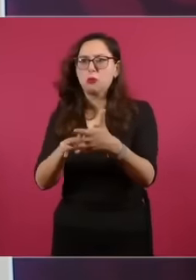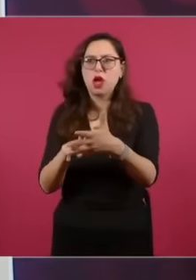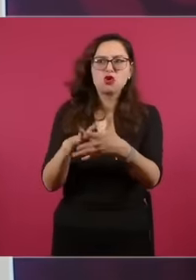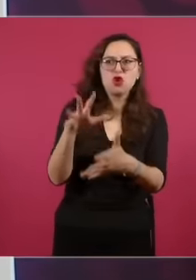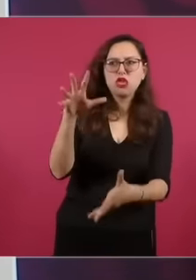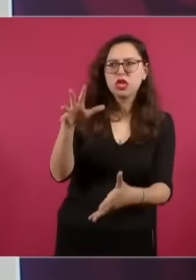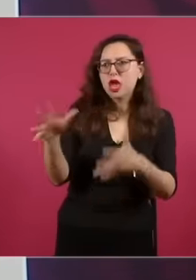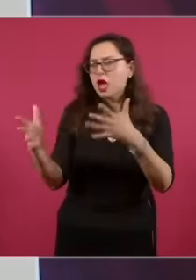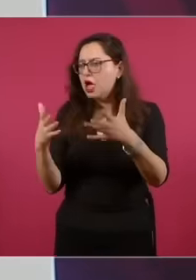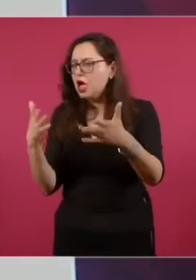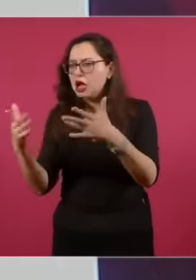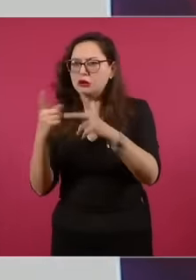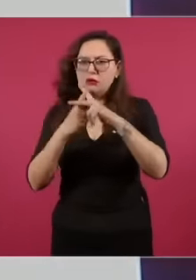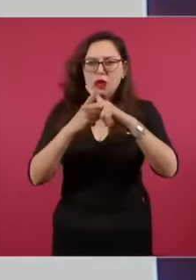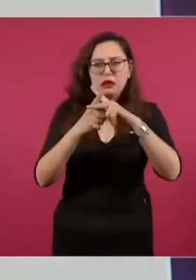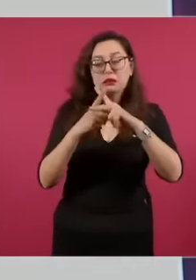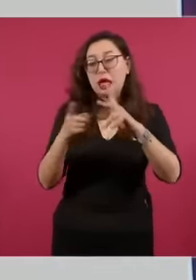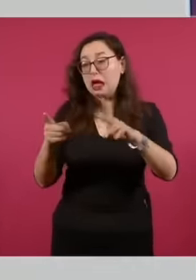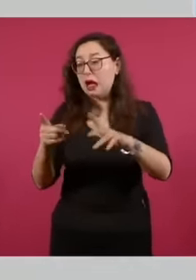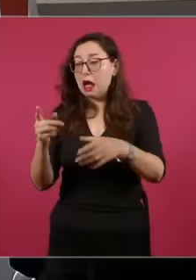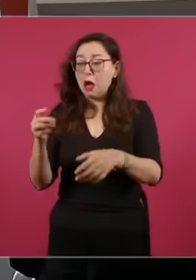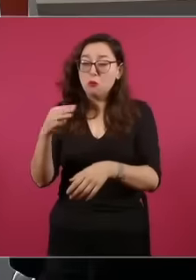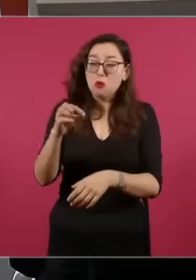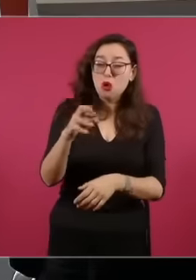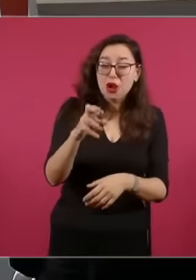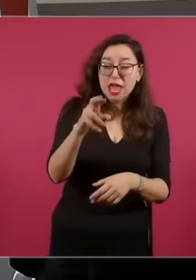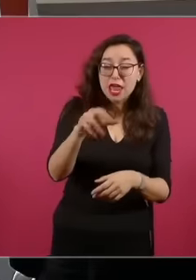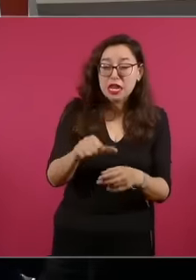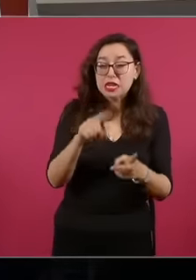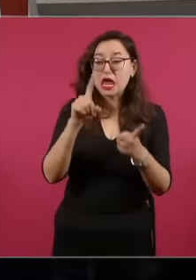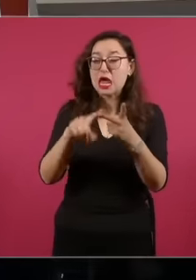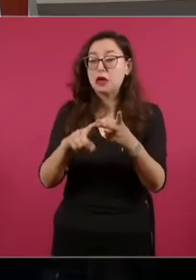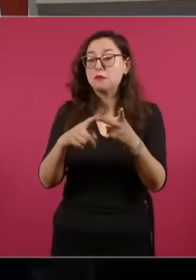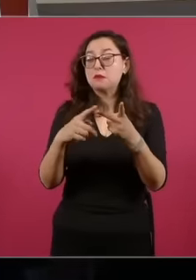partidos de la transformación